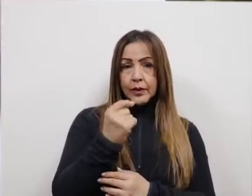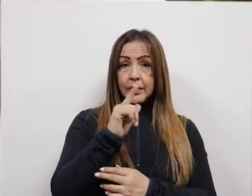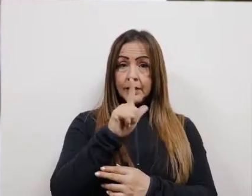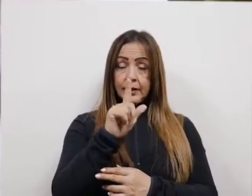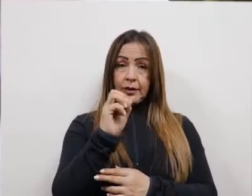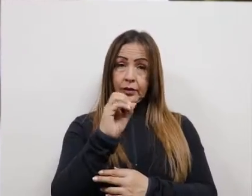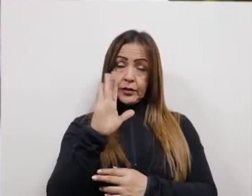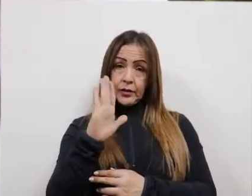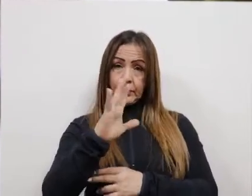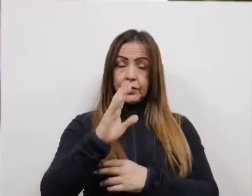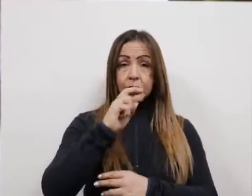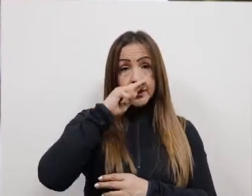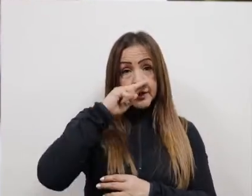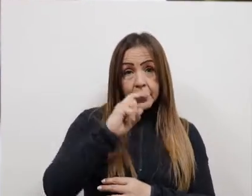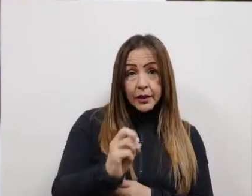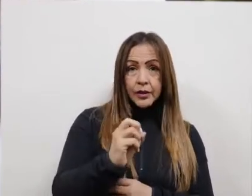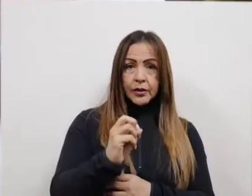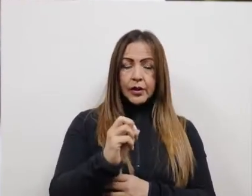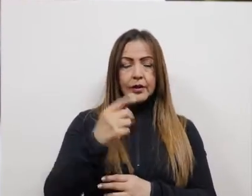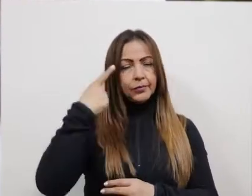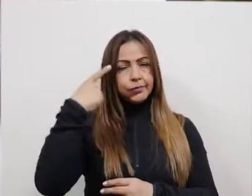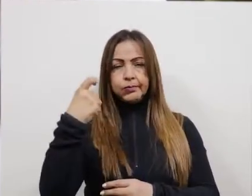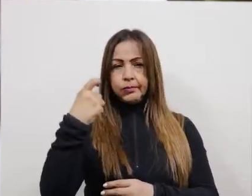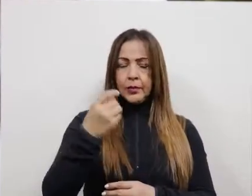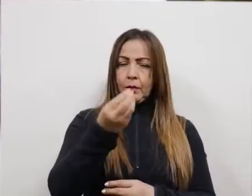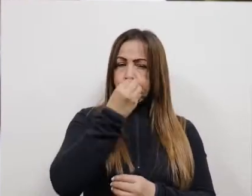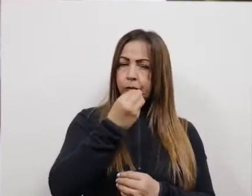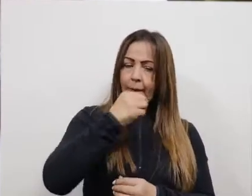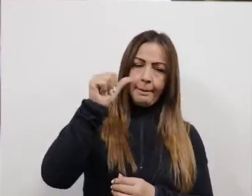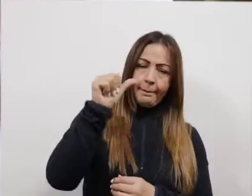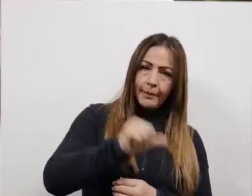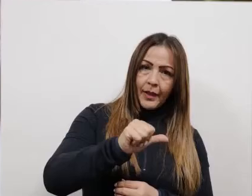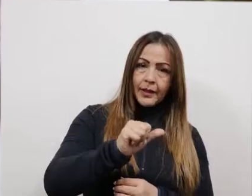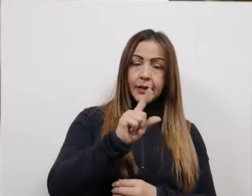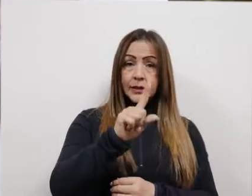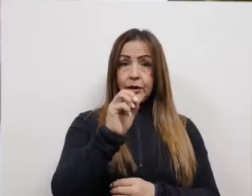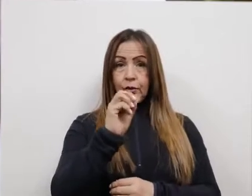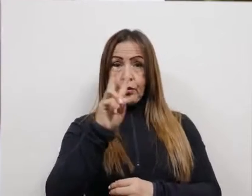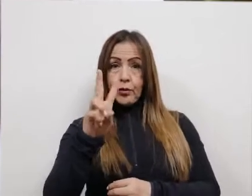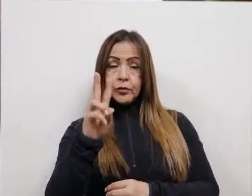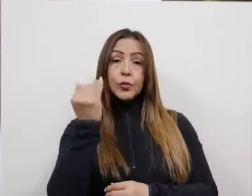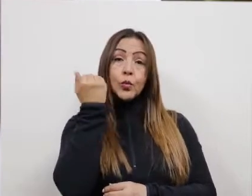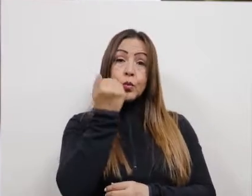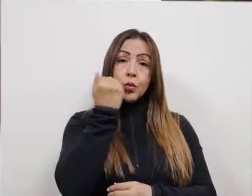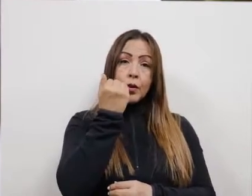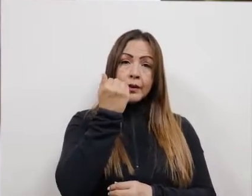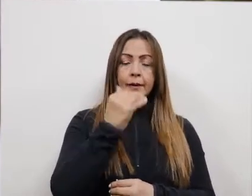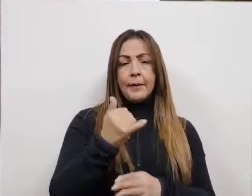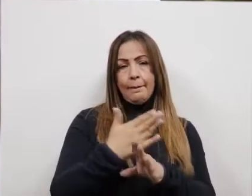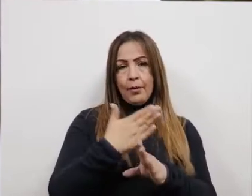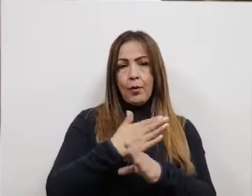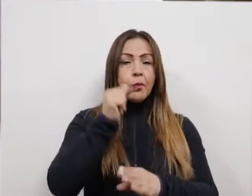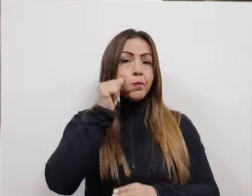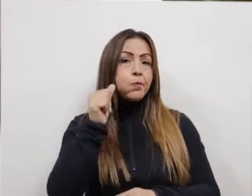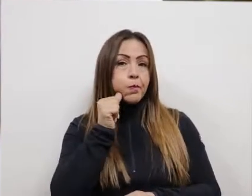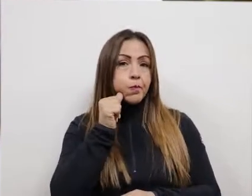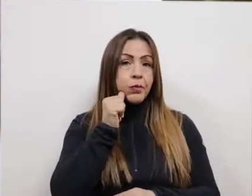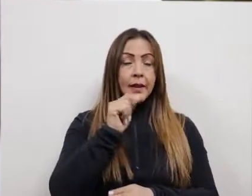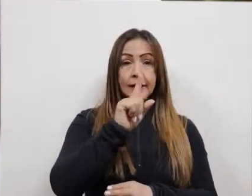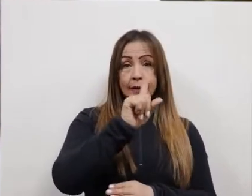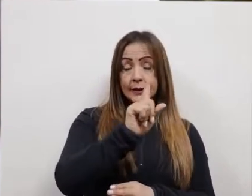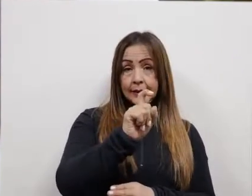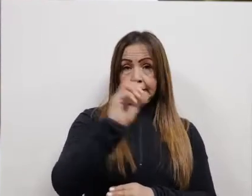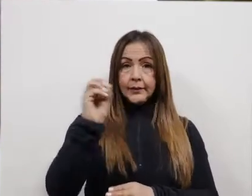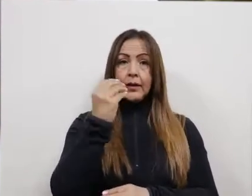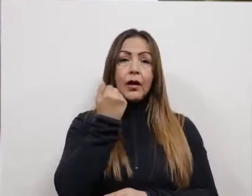nacer, 105 niños con riesgo de desnutrición o desnutrición aguda, 102 mujeres gestantes con malnutrición y 60